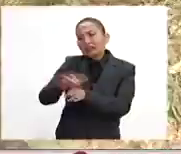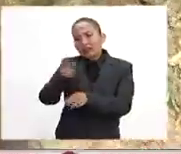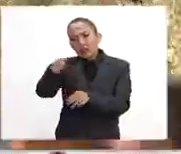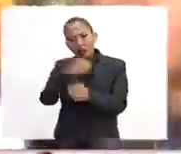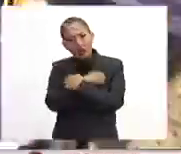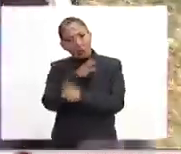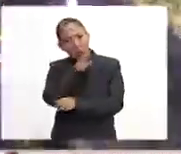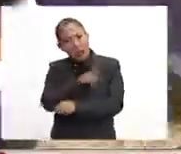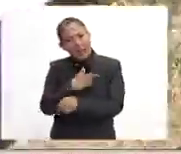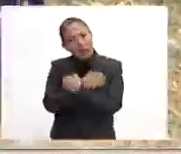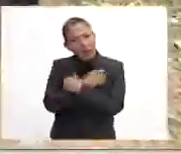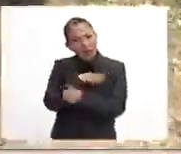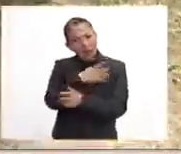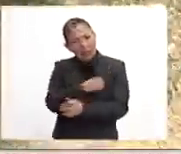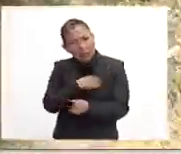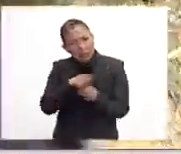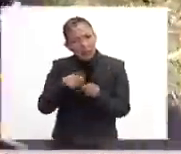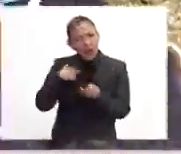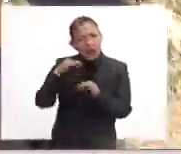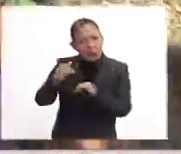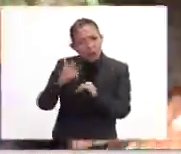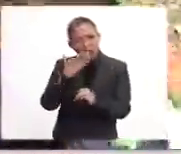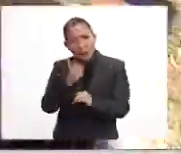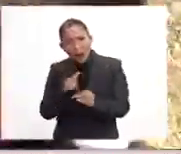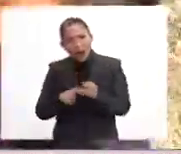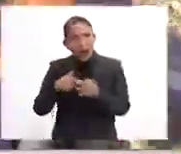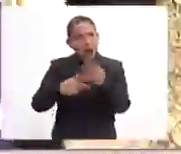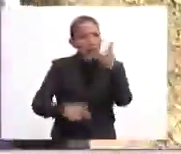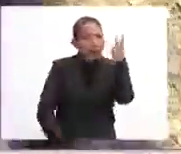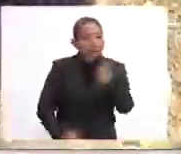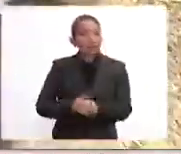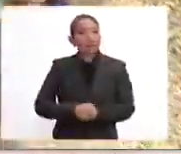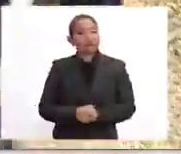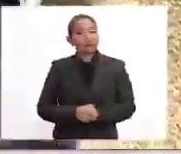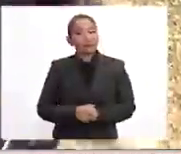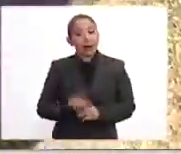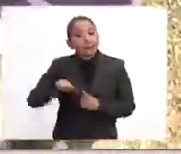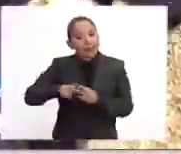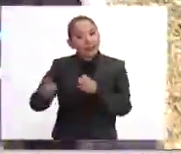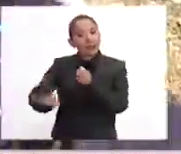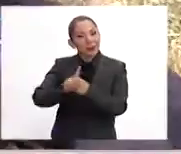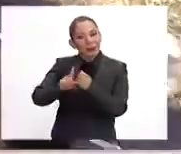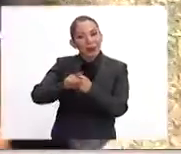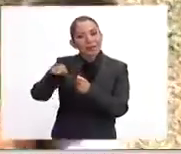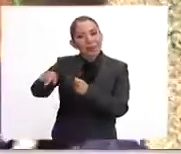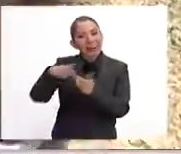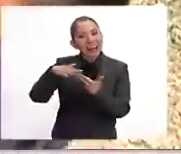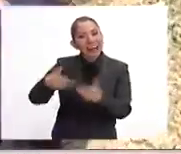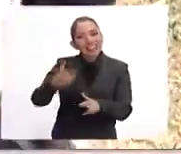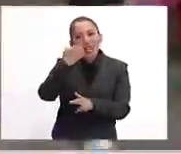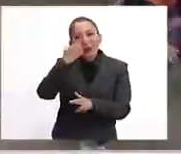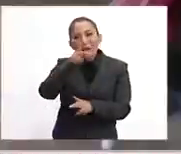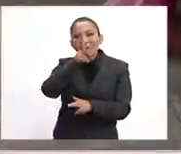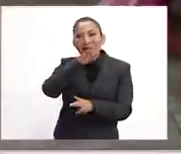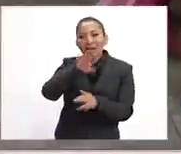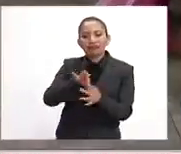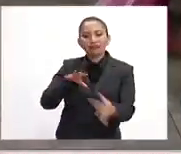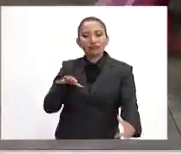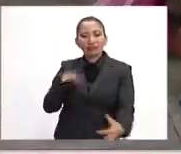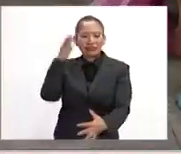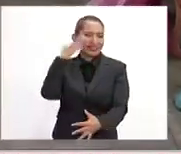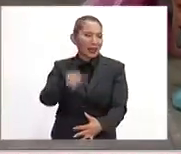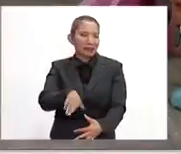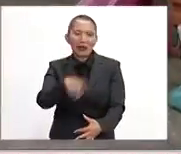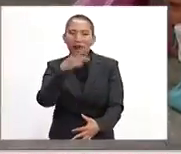usted no está educando bien a su hijo, no le pone límites, etc. Y empieza el conflicto también de la relación escuela-padres de familia porque